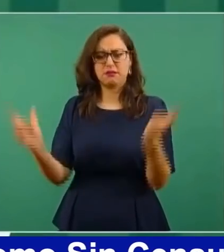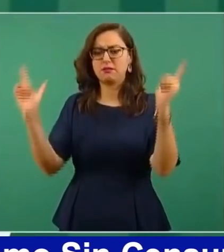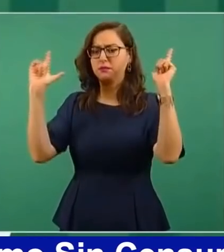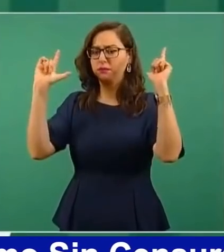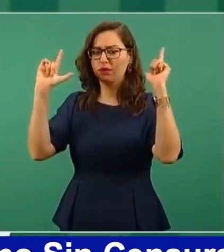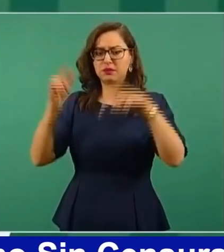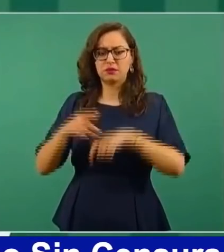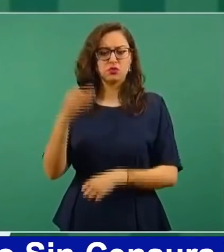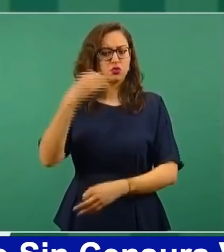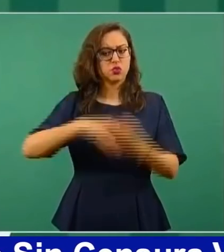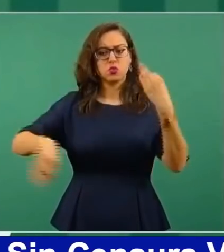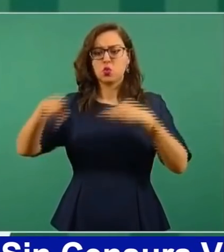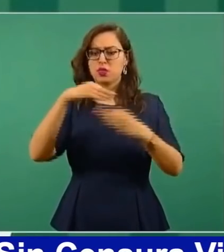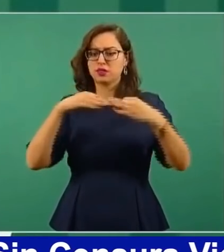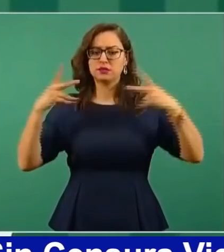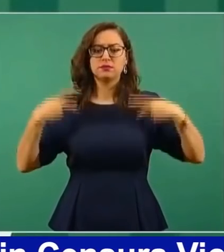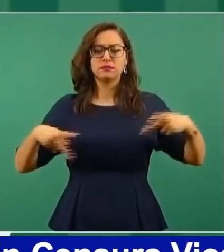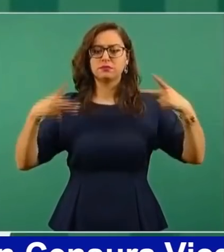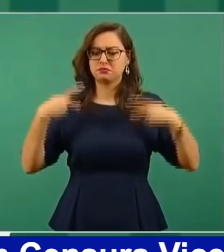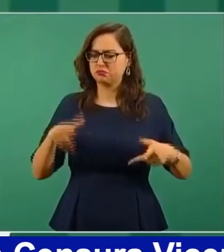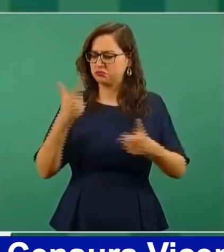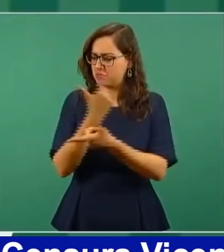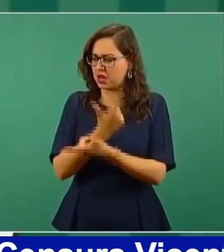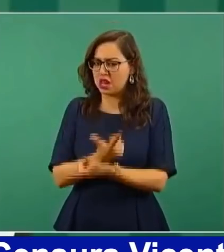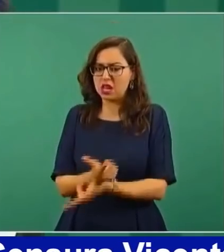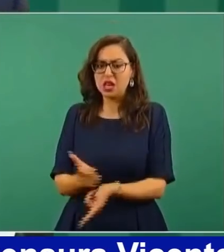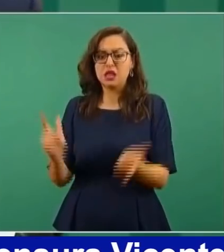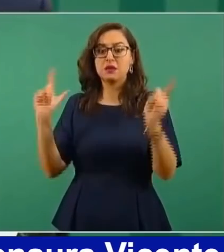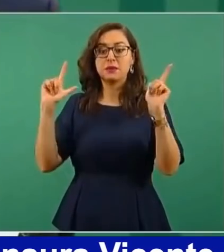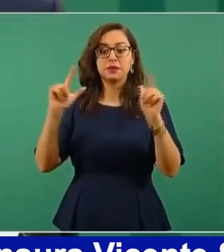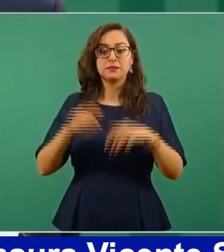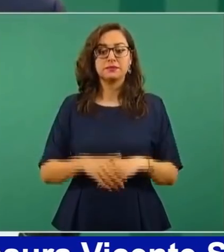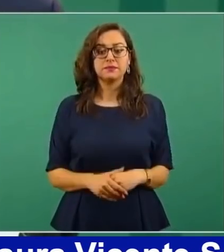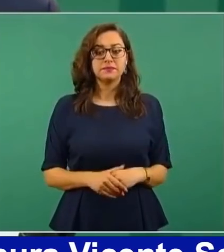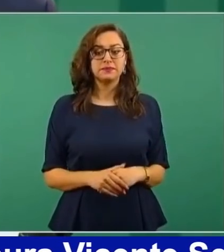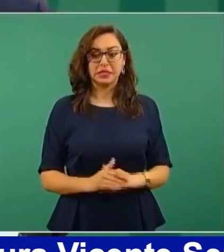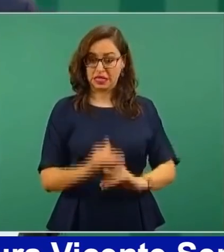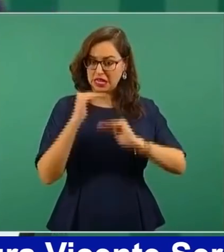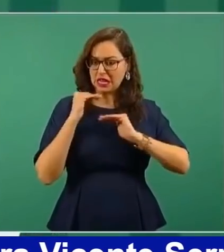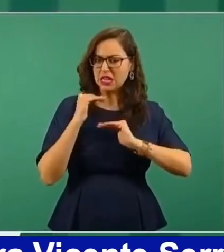a todos. ¿Y cuál es el límite? Pues el que uno mismo